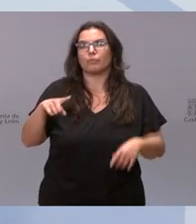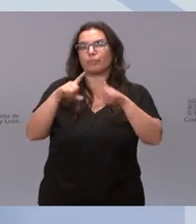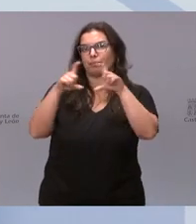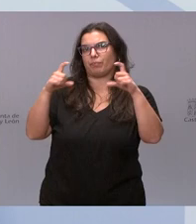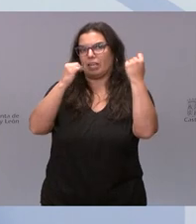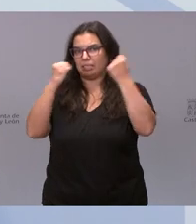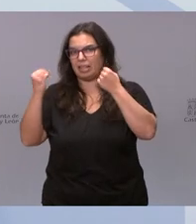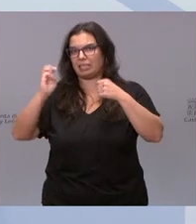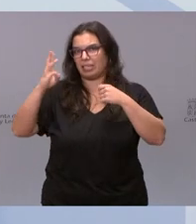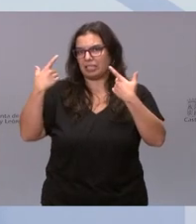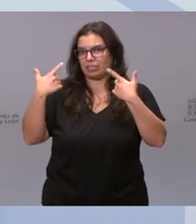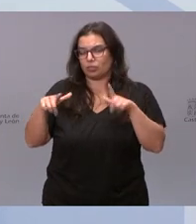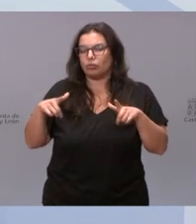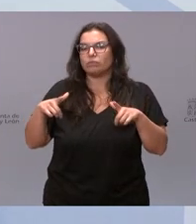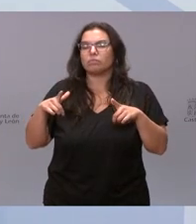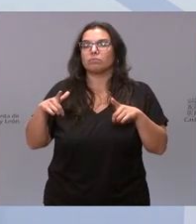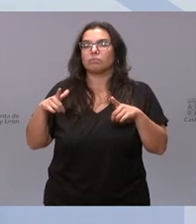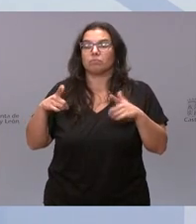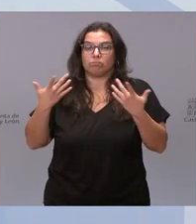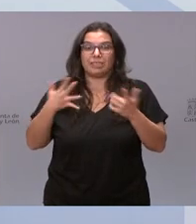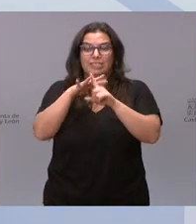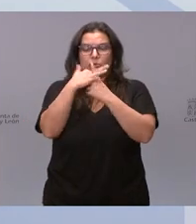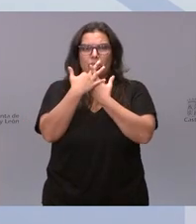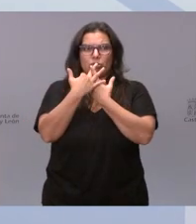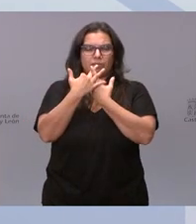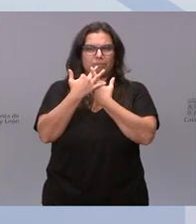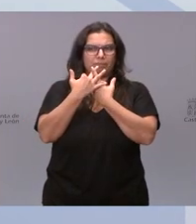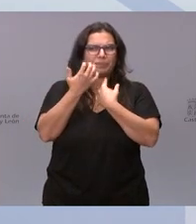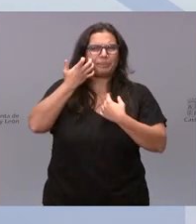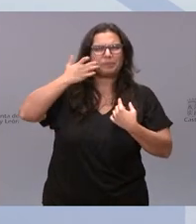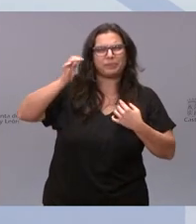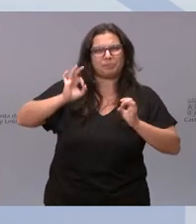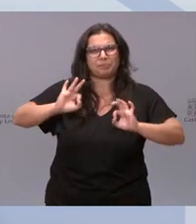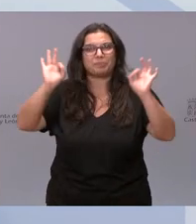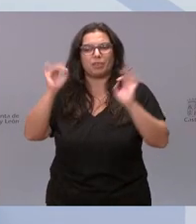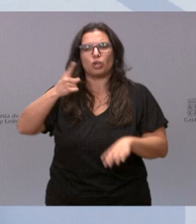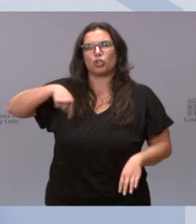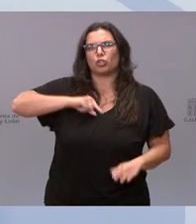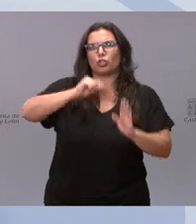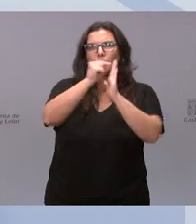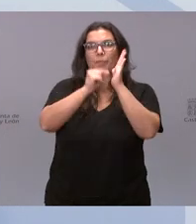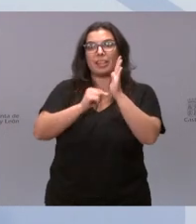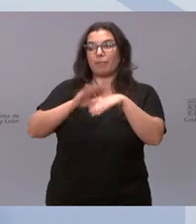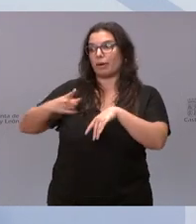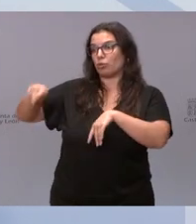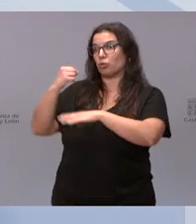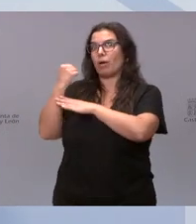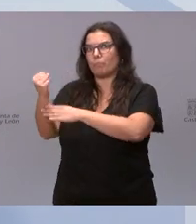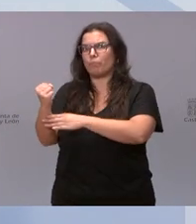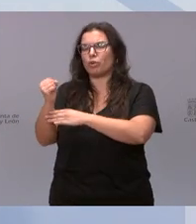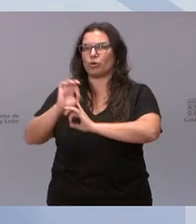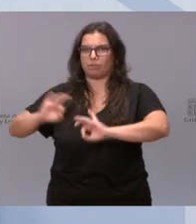del tercer sector, que ante esta situación extraordinaria vamos a tomar varias medidas en apoyo vuestro. En primer lugar,